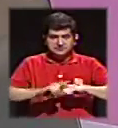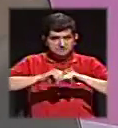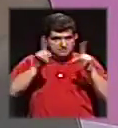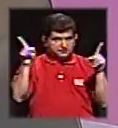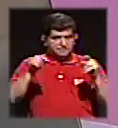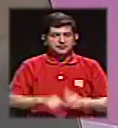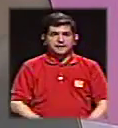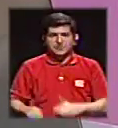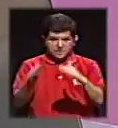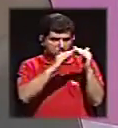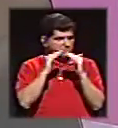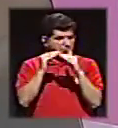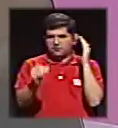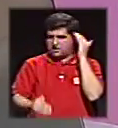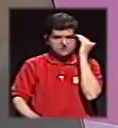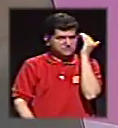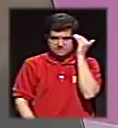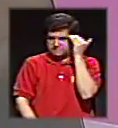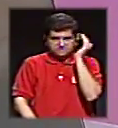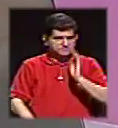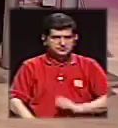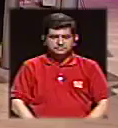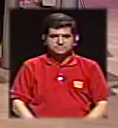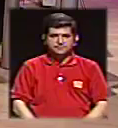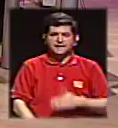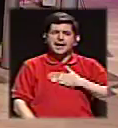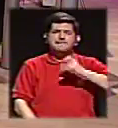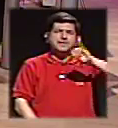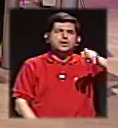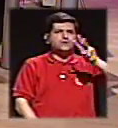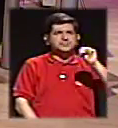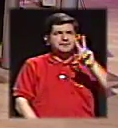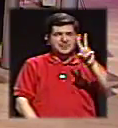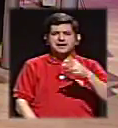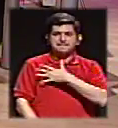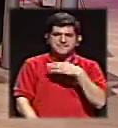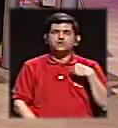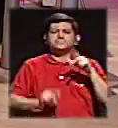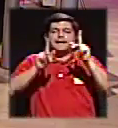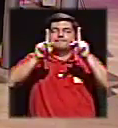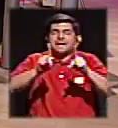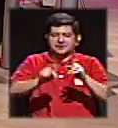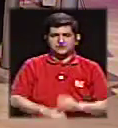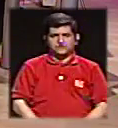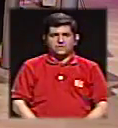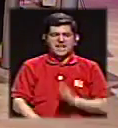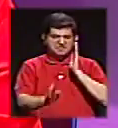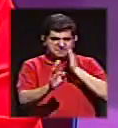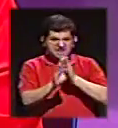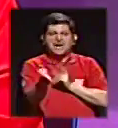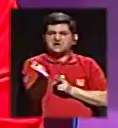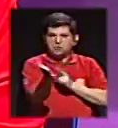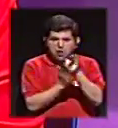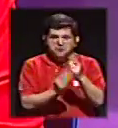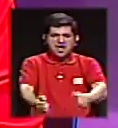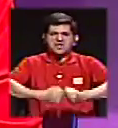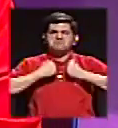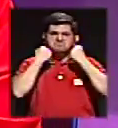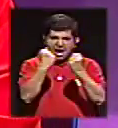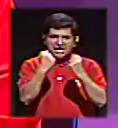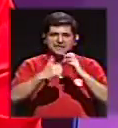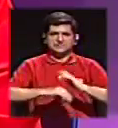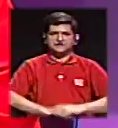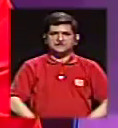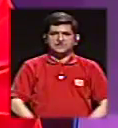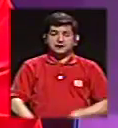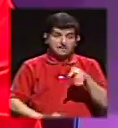la población no lo conoce. A mí José María Villalta me gusta como persona. Directo, honesto, valiente. He